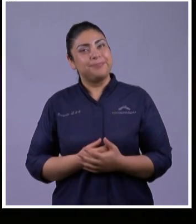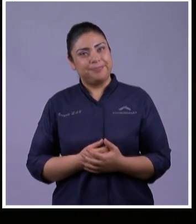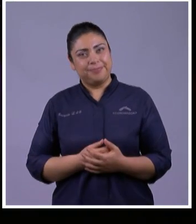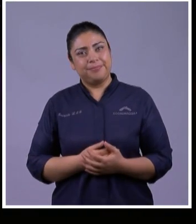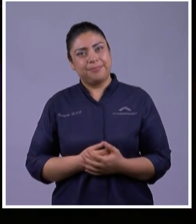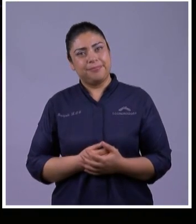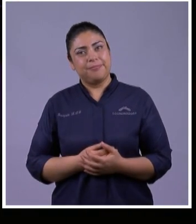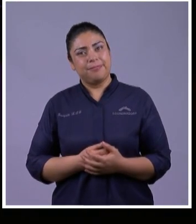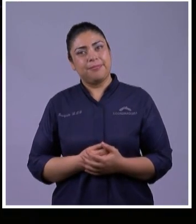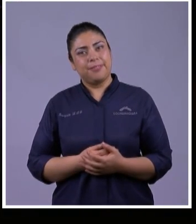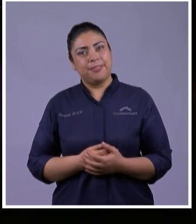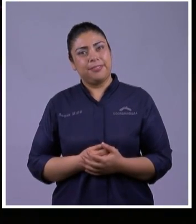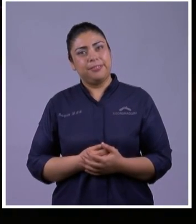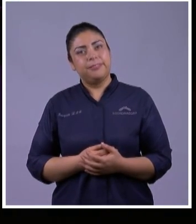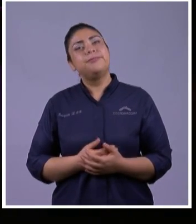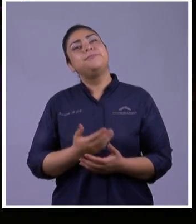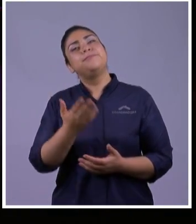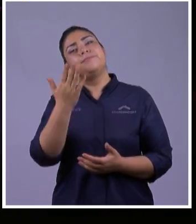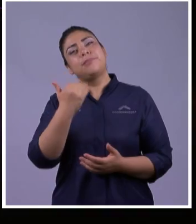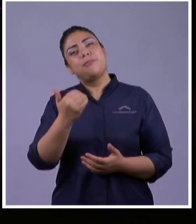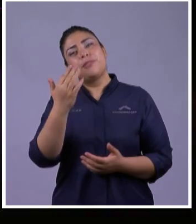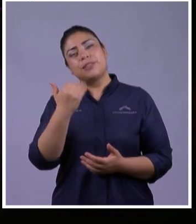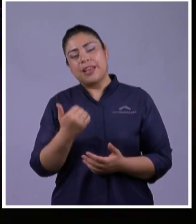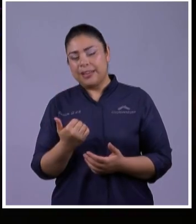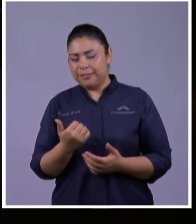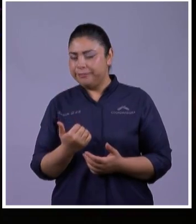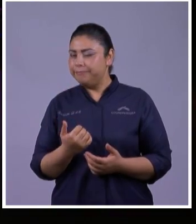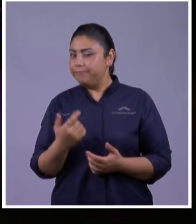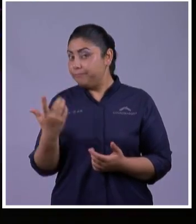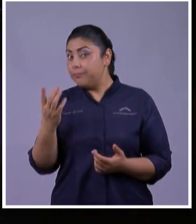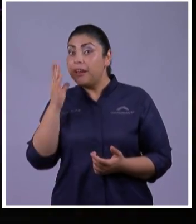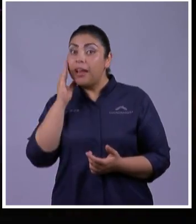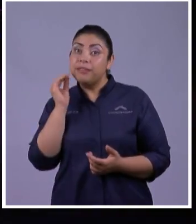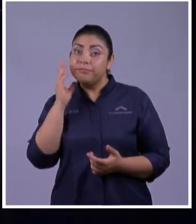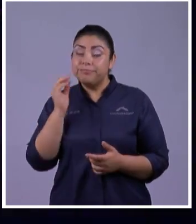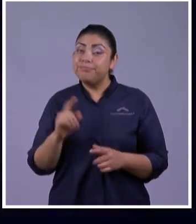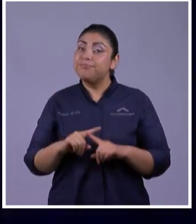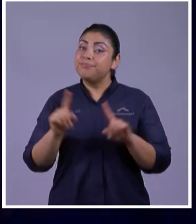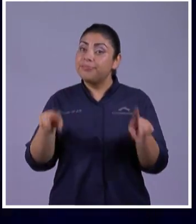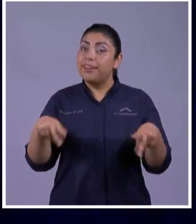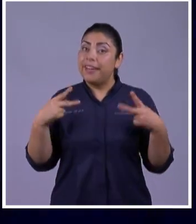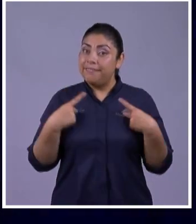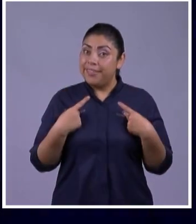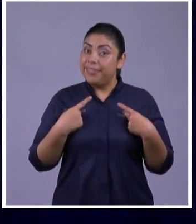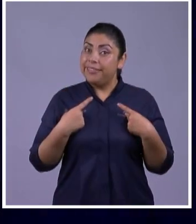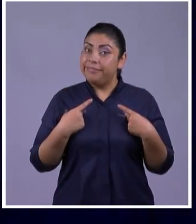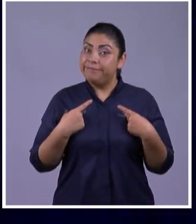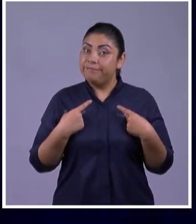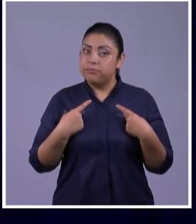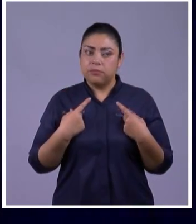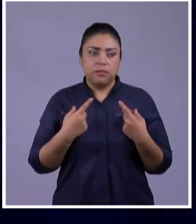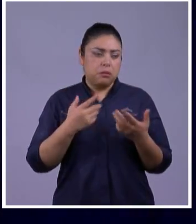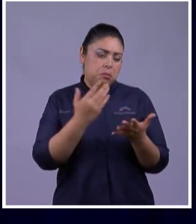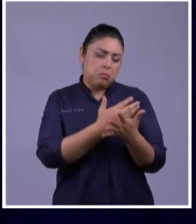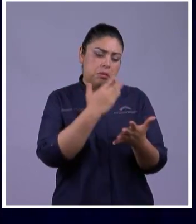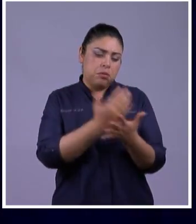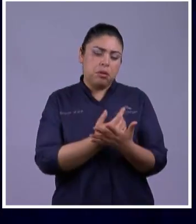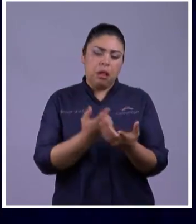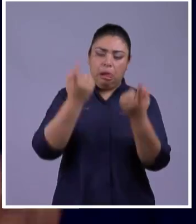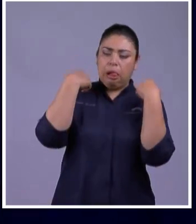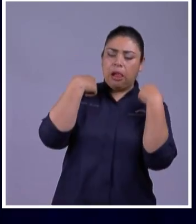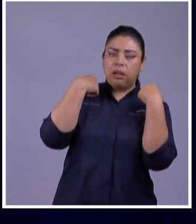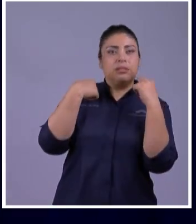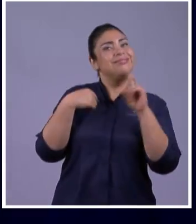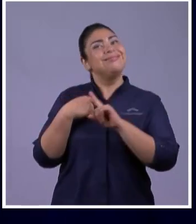vamos a ir a un nuevo normal ya no considerando sus promesas o vamos a provocar un nuevo normal